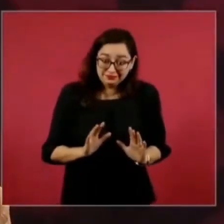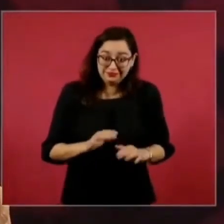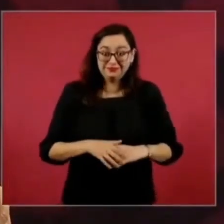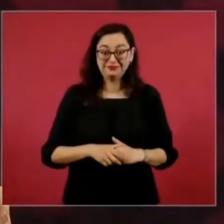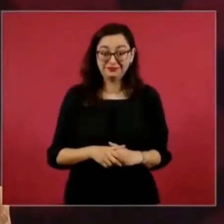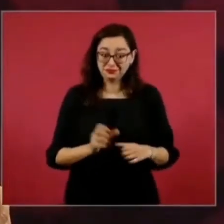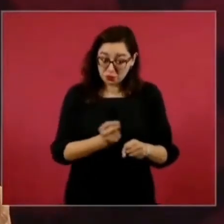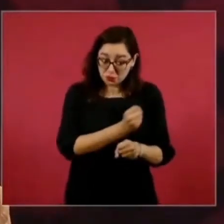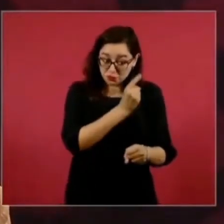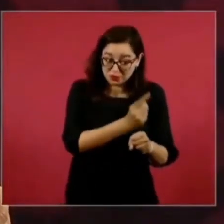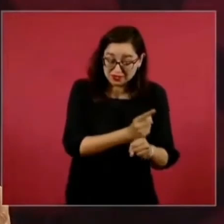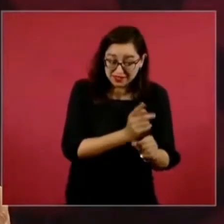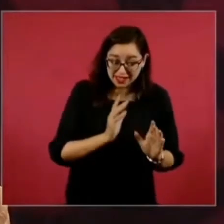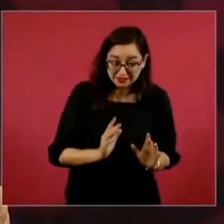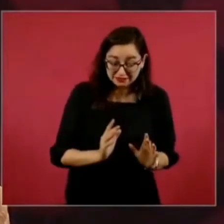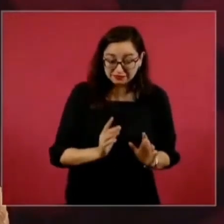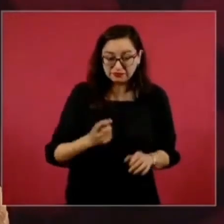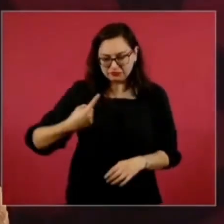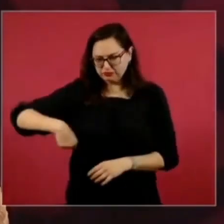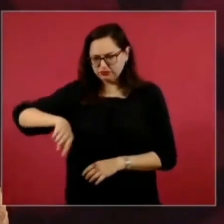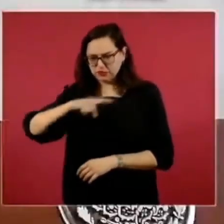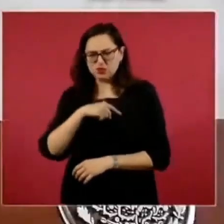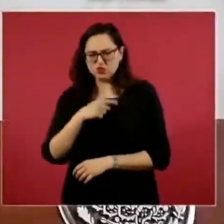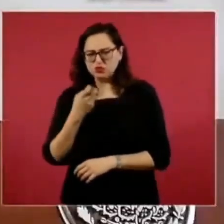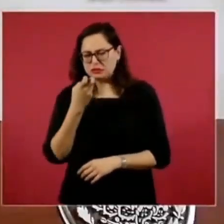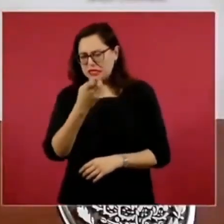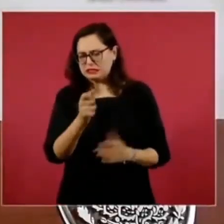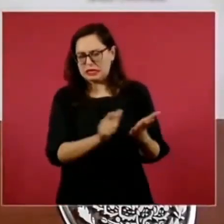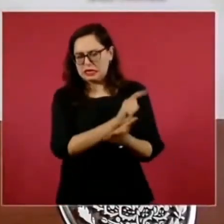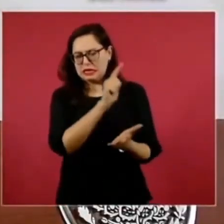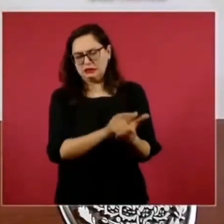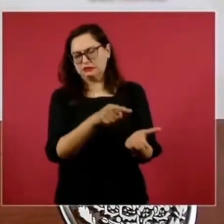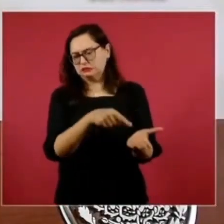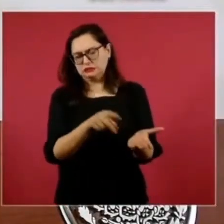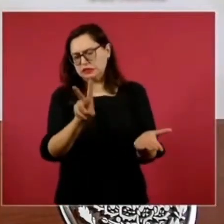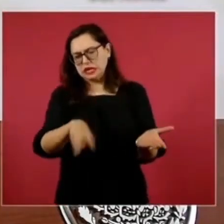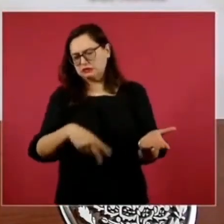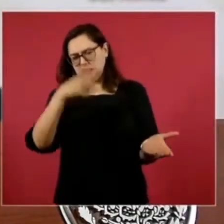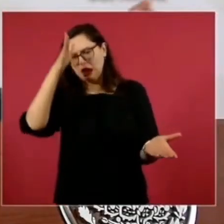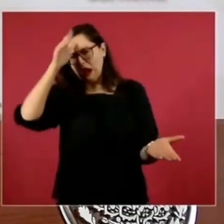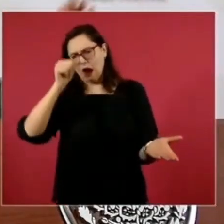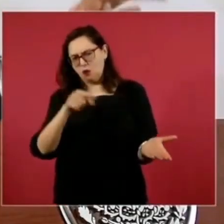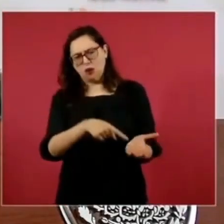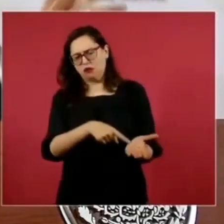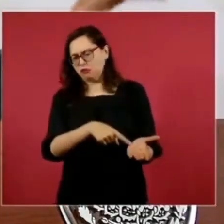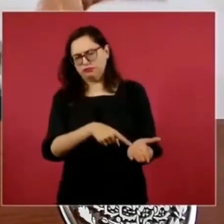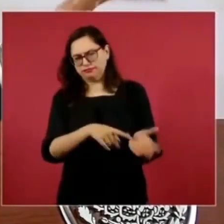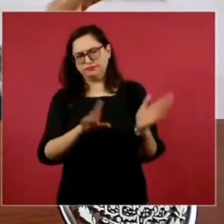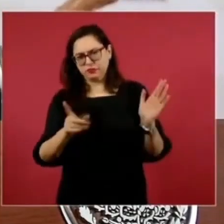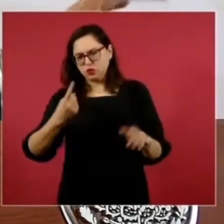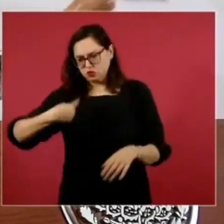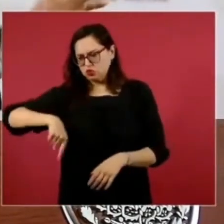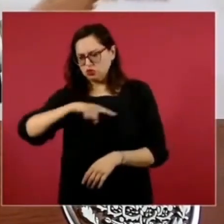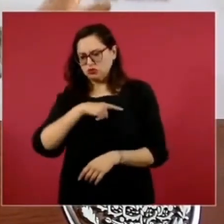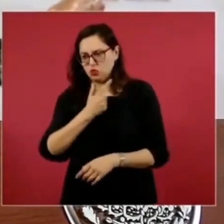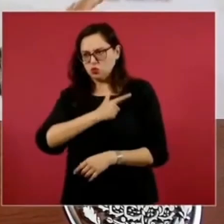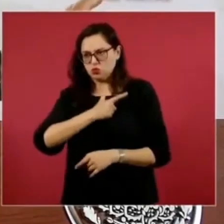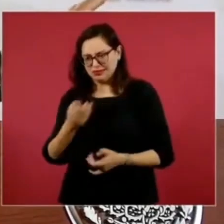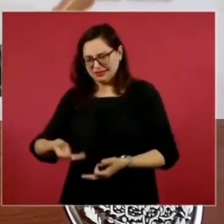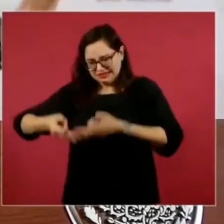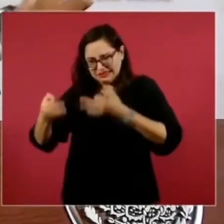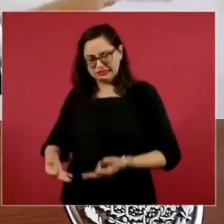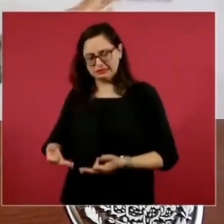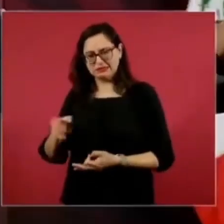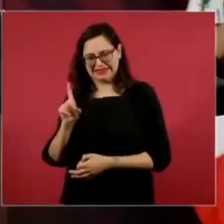auténticos, sinceros y rechazaron la reforma electoral